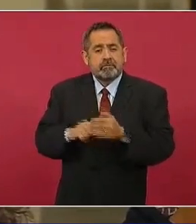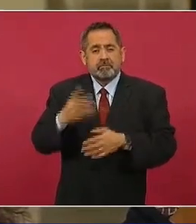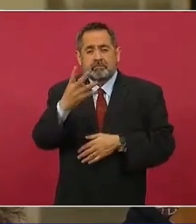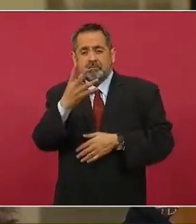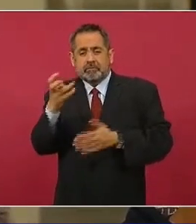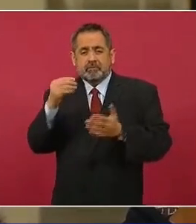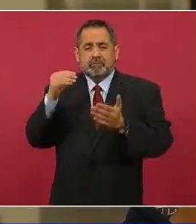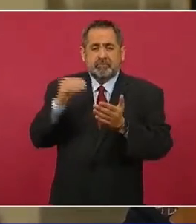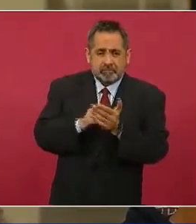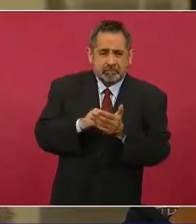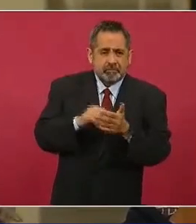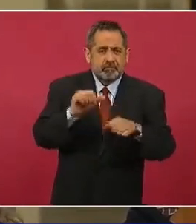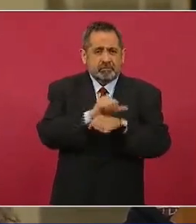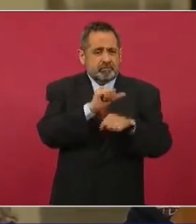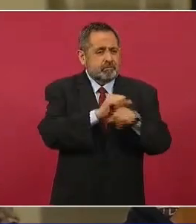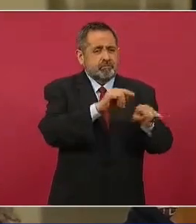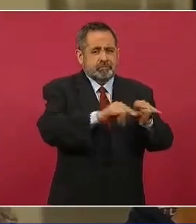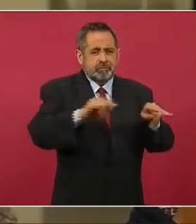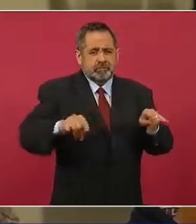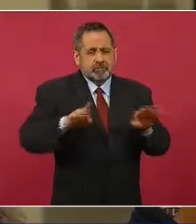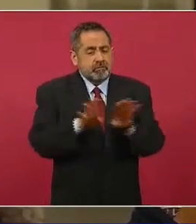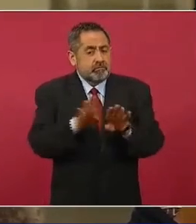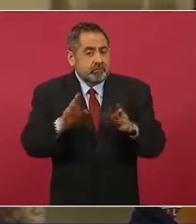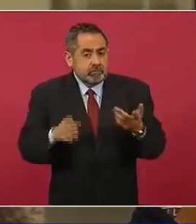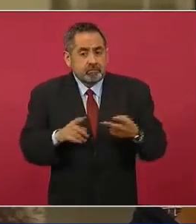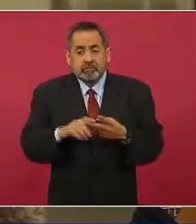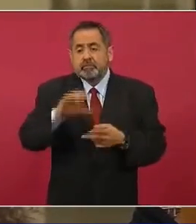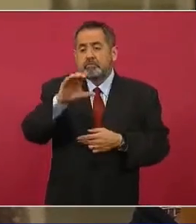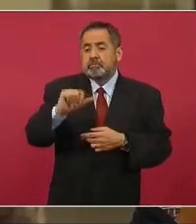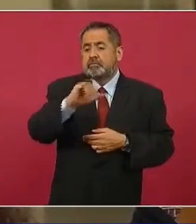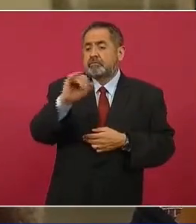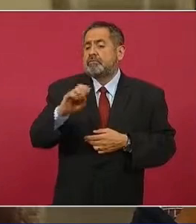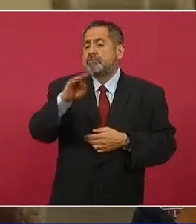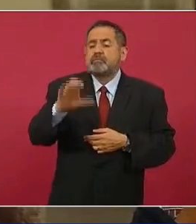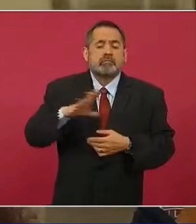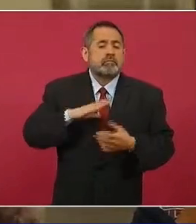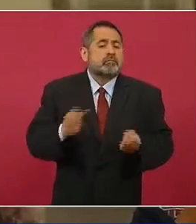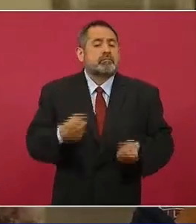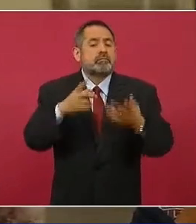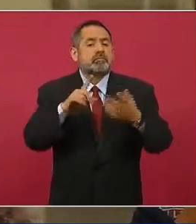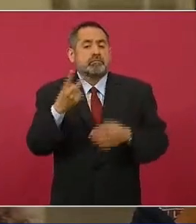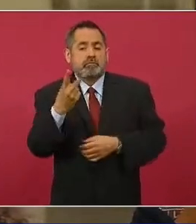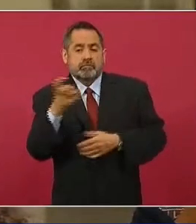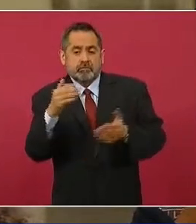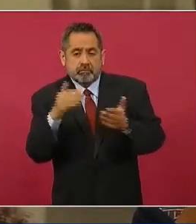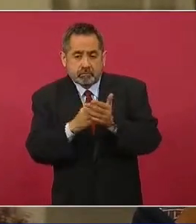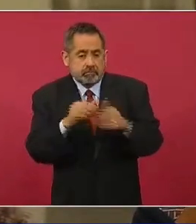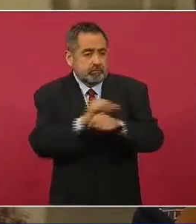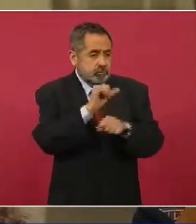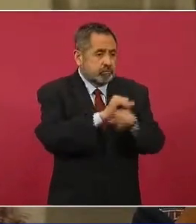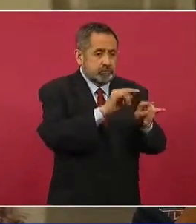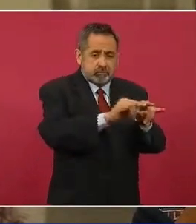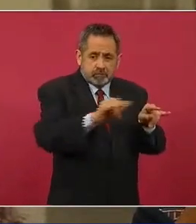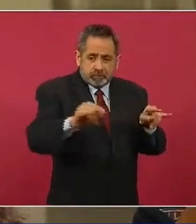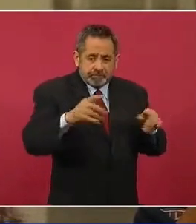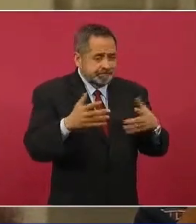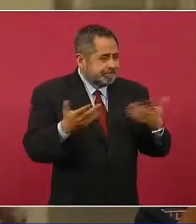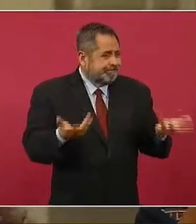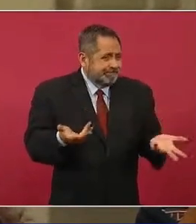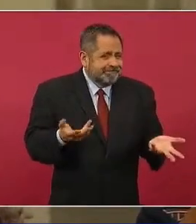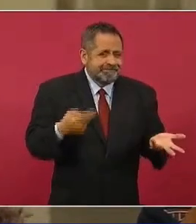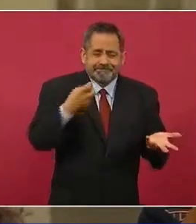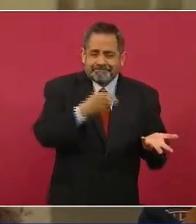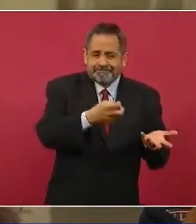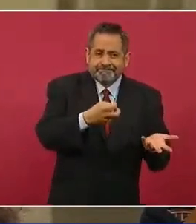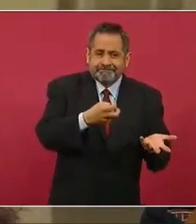carros chocolates, como ejemplo, y en Cajeme se estima que hay 200 mil, entonces obviamente es